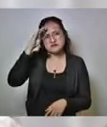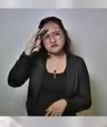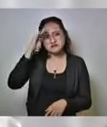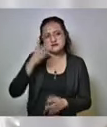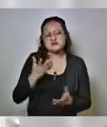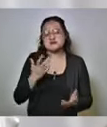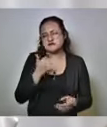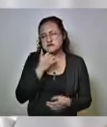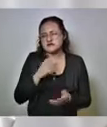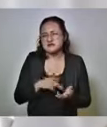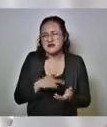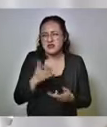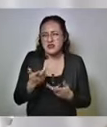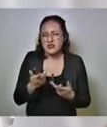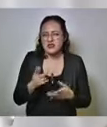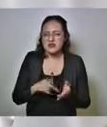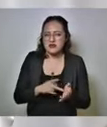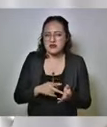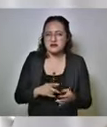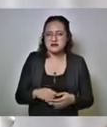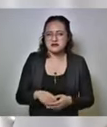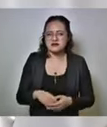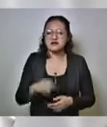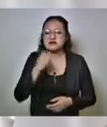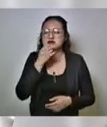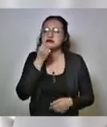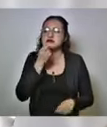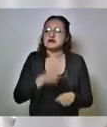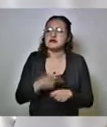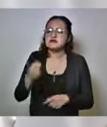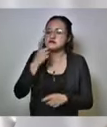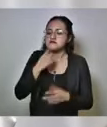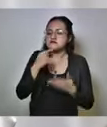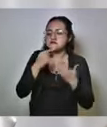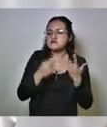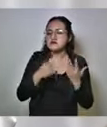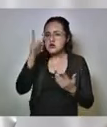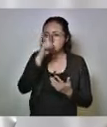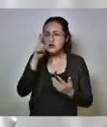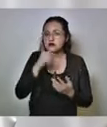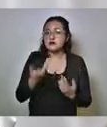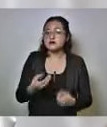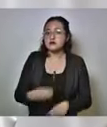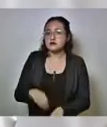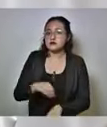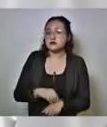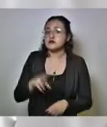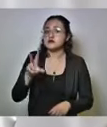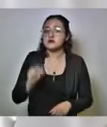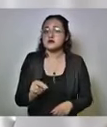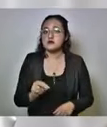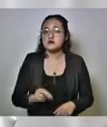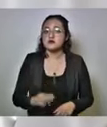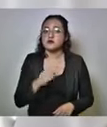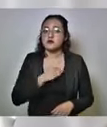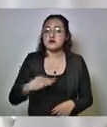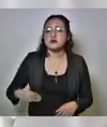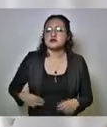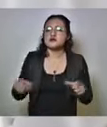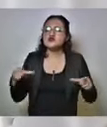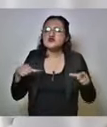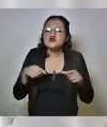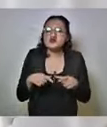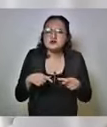redundante, pero debe ser así. Me hace la Secretaría para no incluir a municipios muy